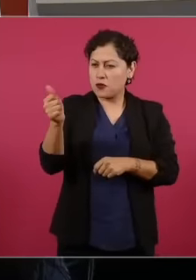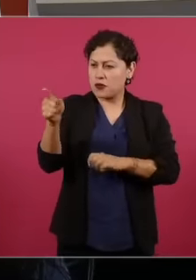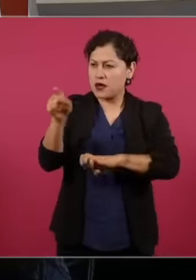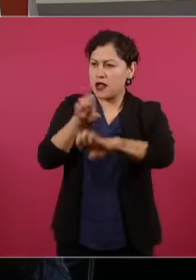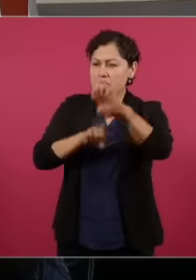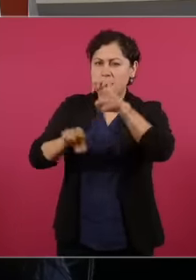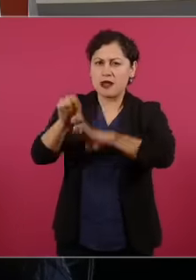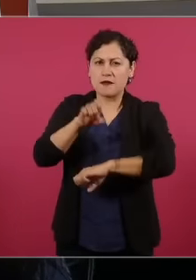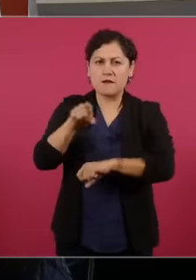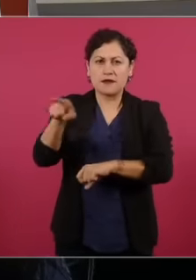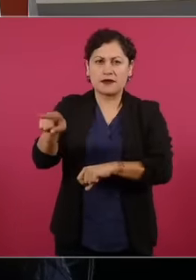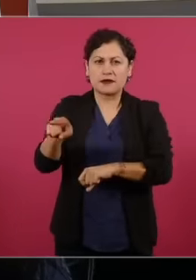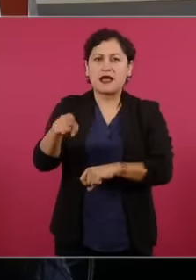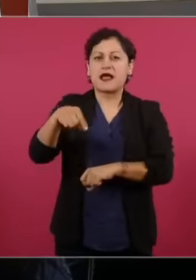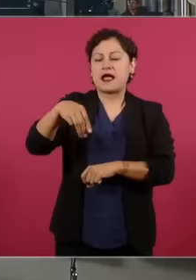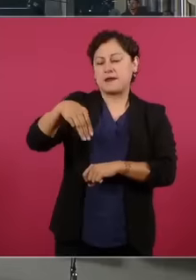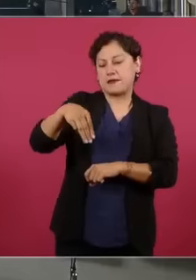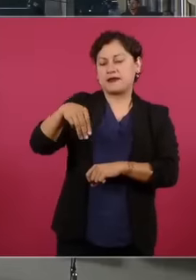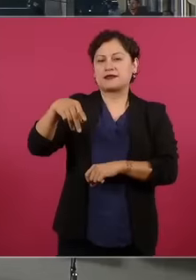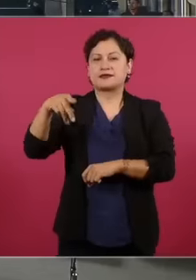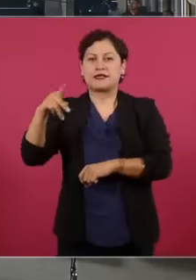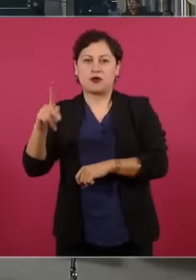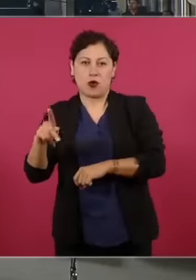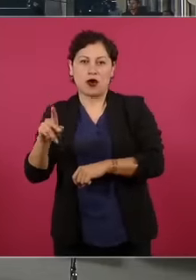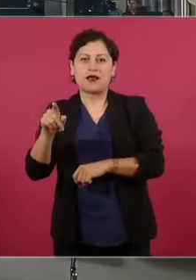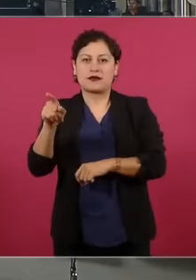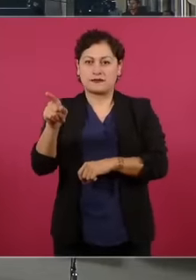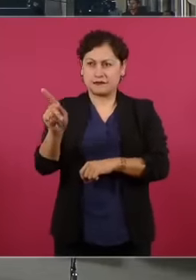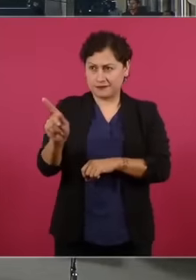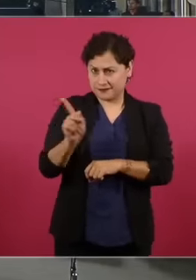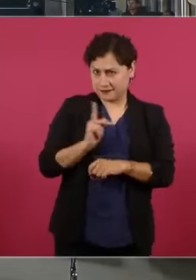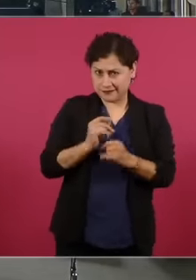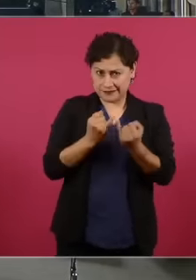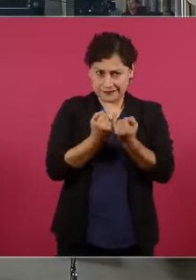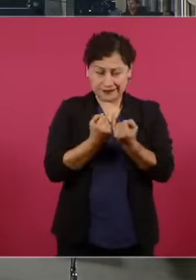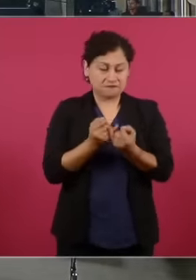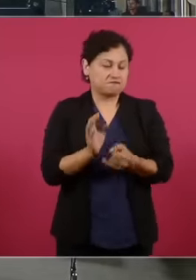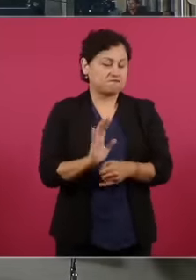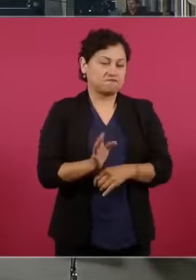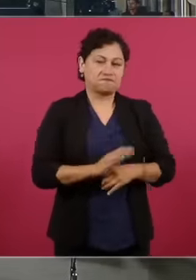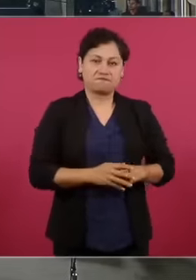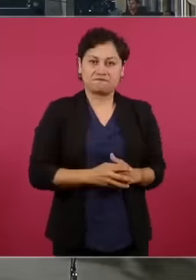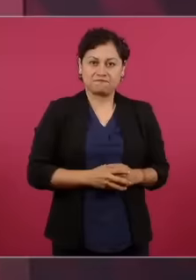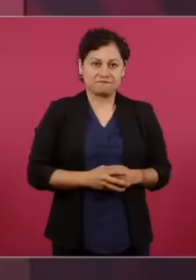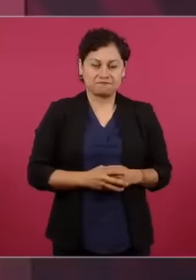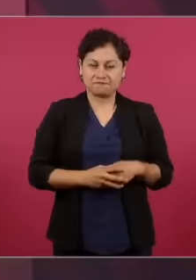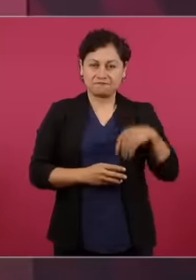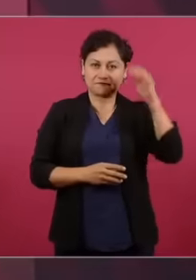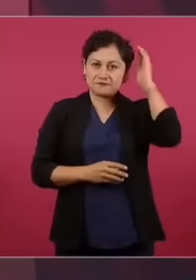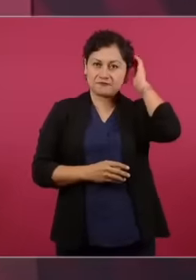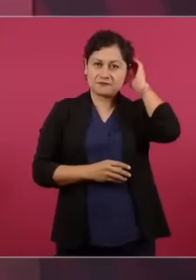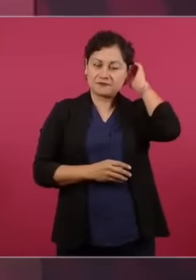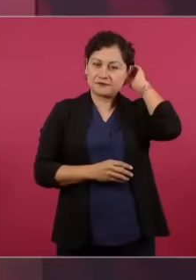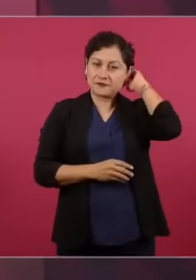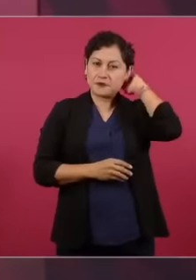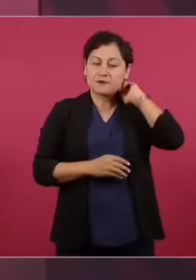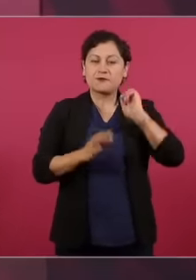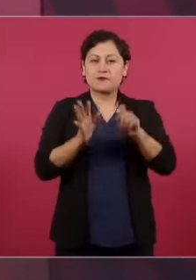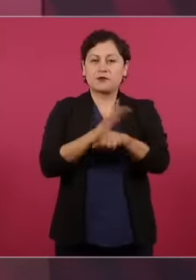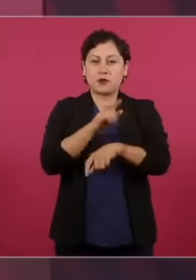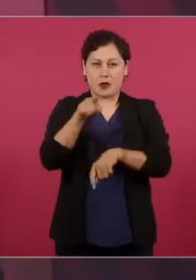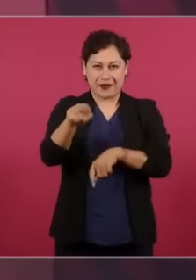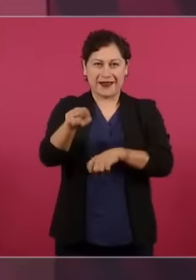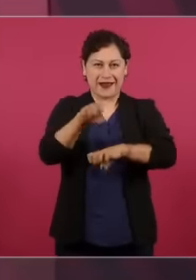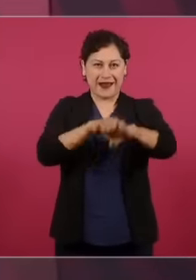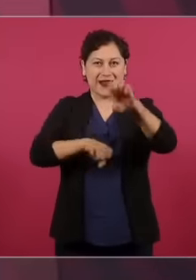massive color massive color este que nos engañó a